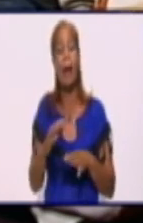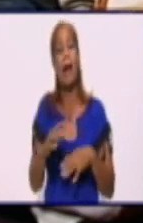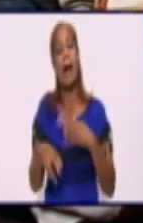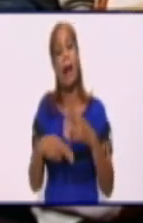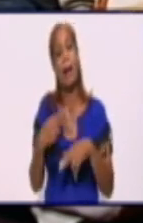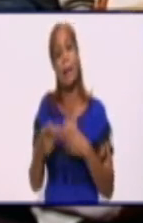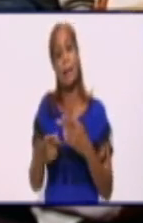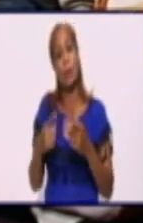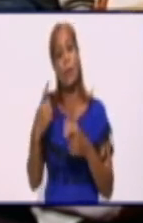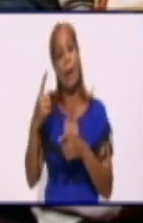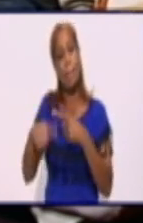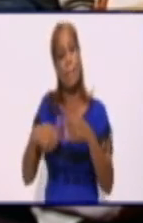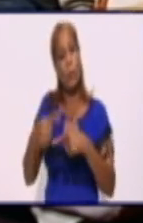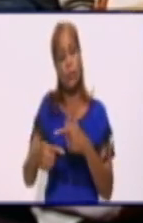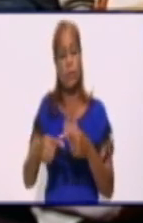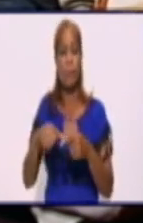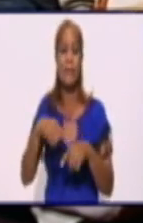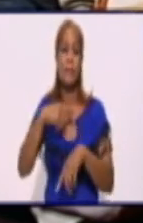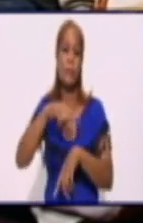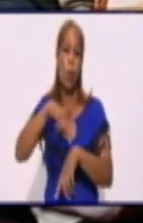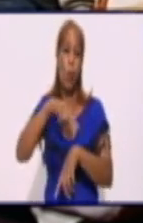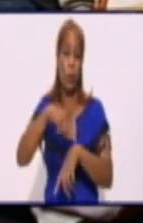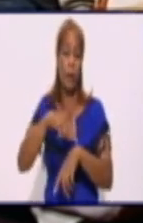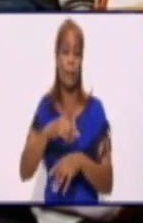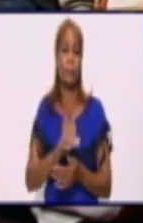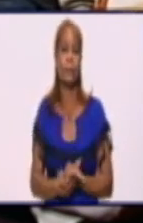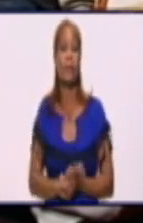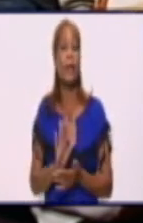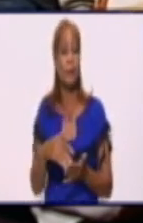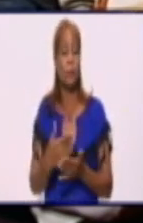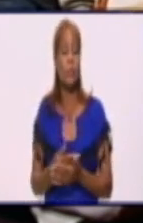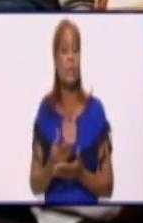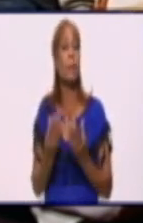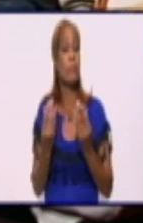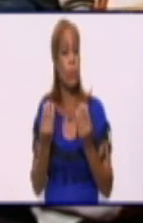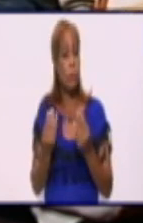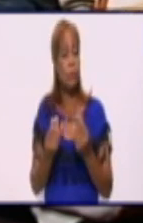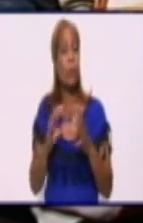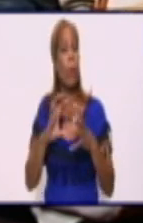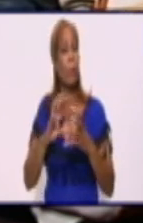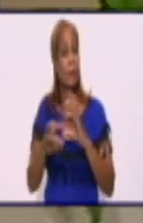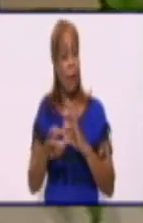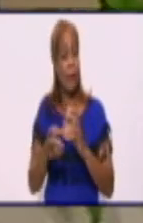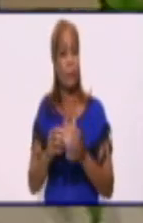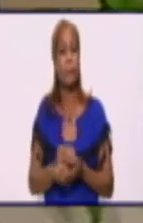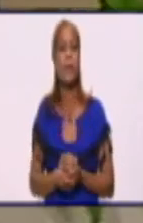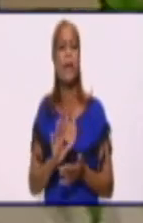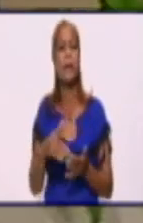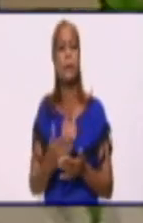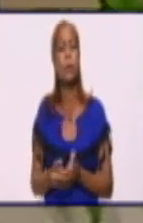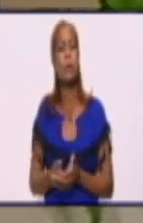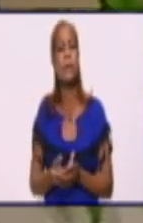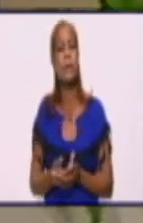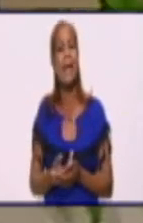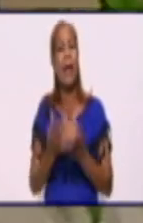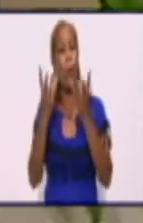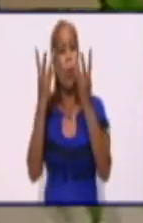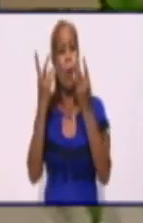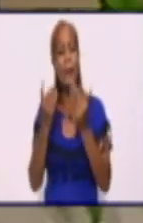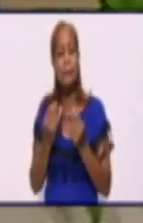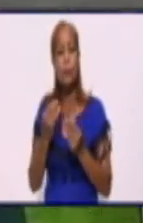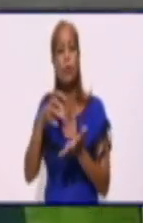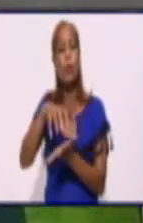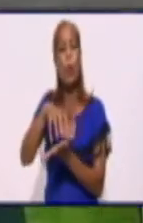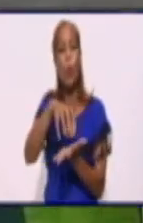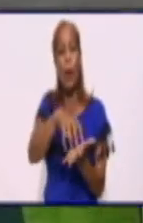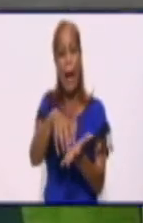20, y ya hoy tenemos 25, o sea que es bastante complicado para poder cumplir con la rotación. ¿Cuántos circuitos están afectados en este minuto hoy en Granma?